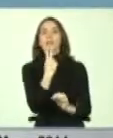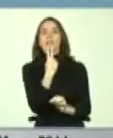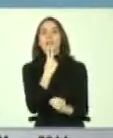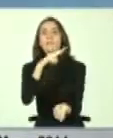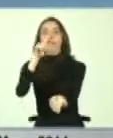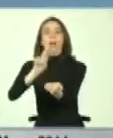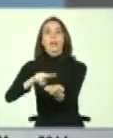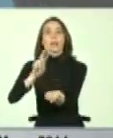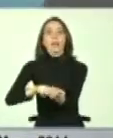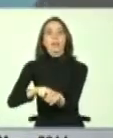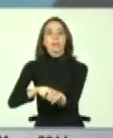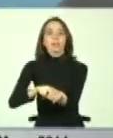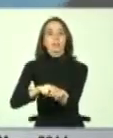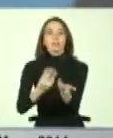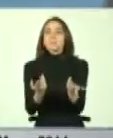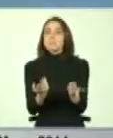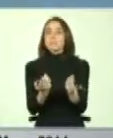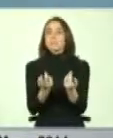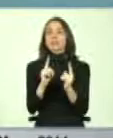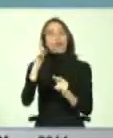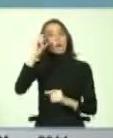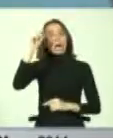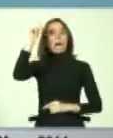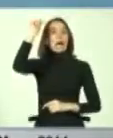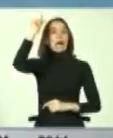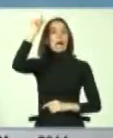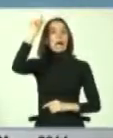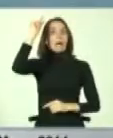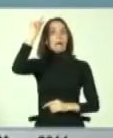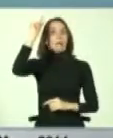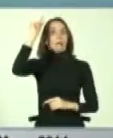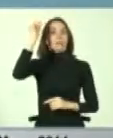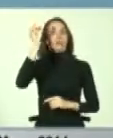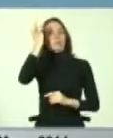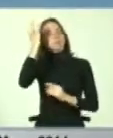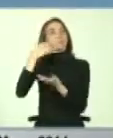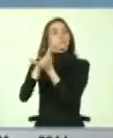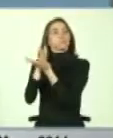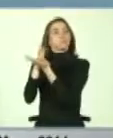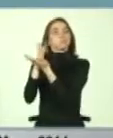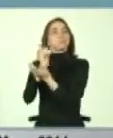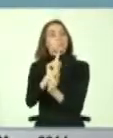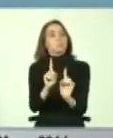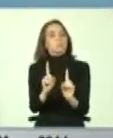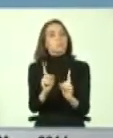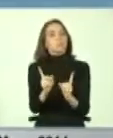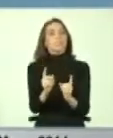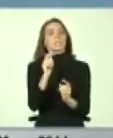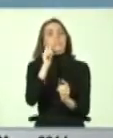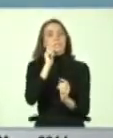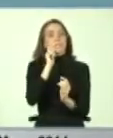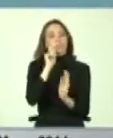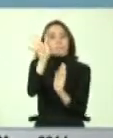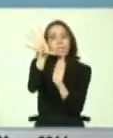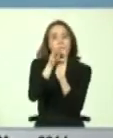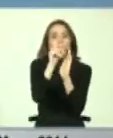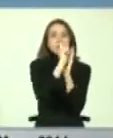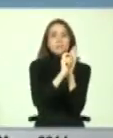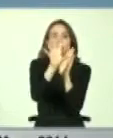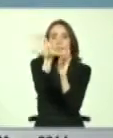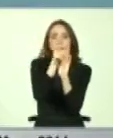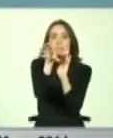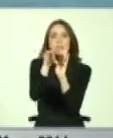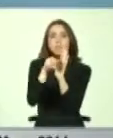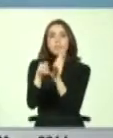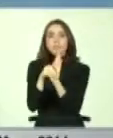real, que no es un invento intelectual, sino es tomar nota de algo de